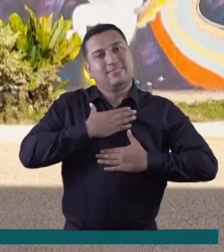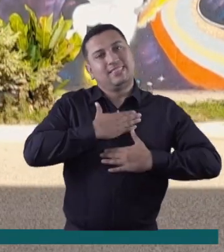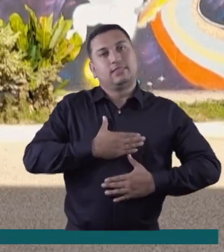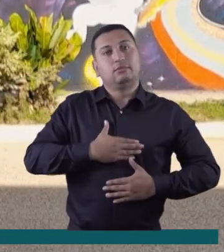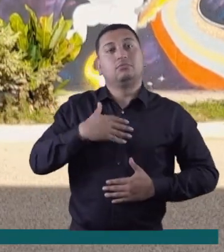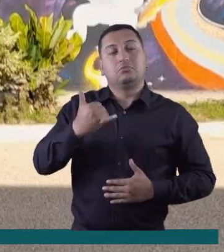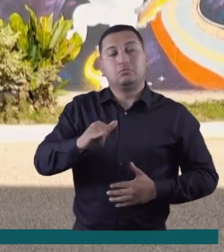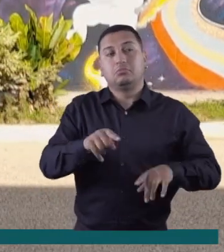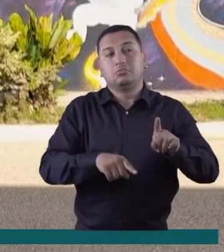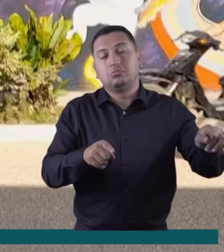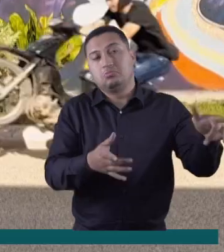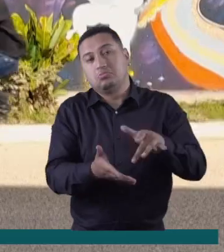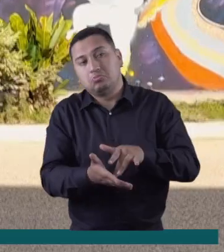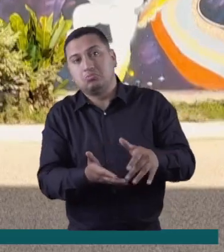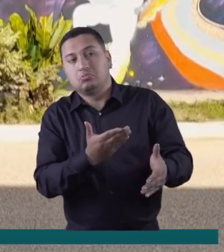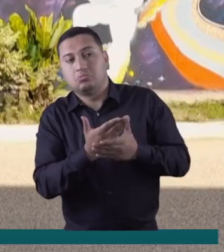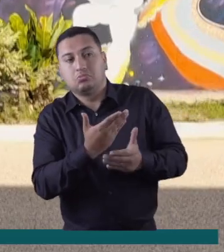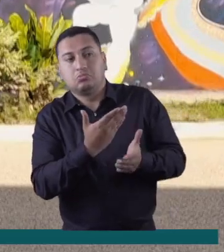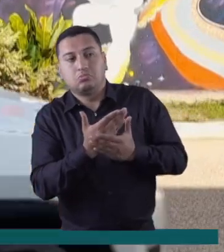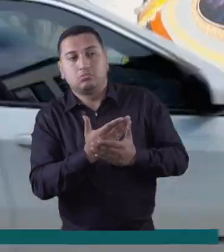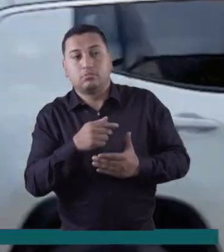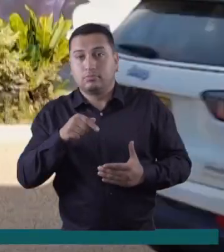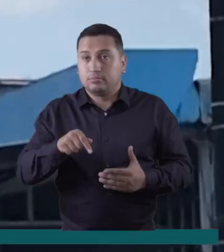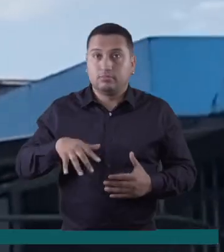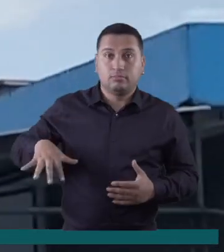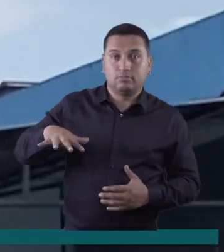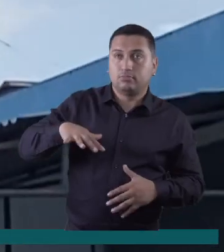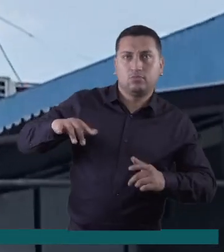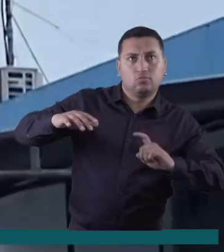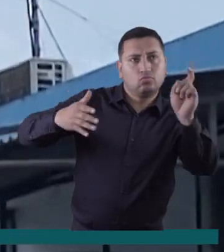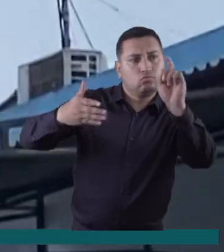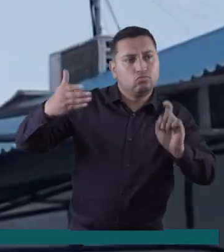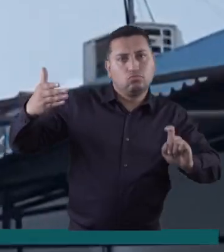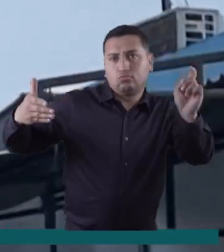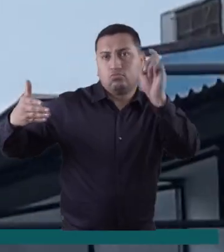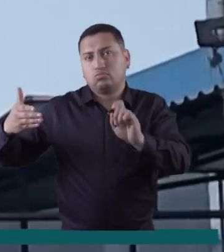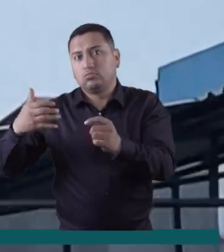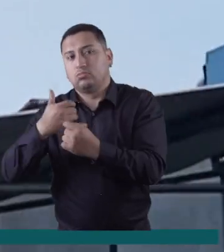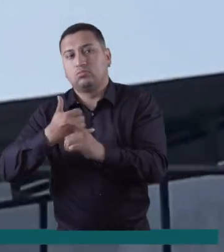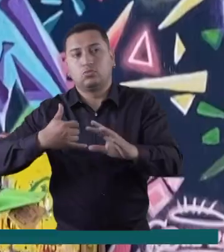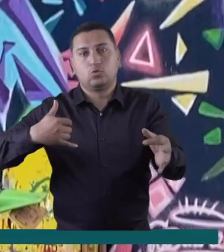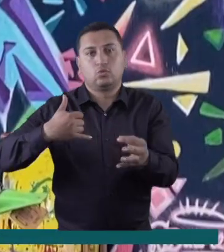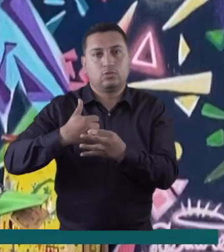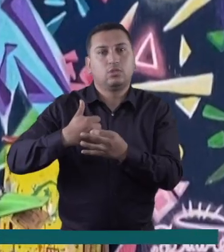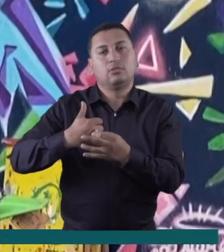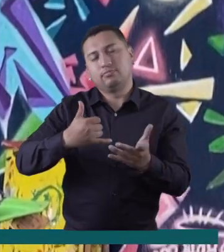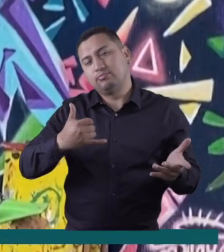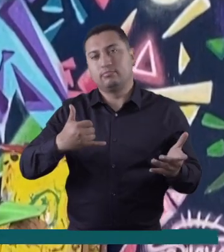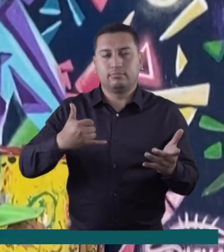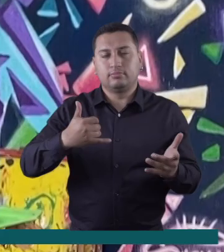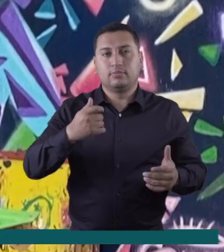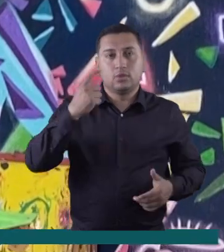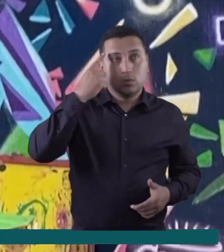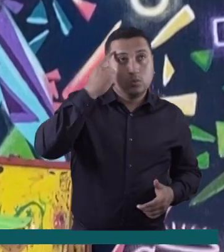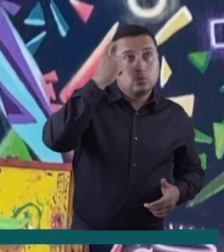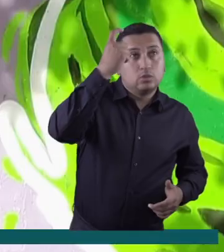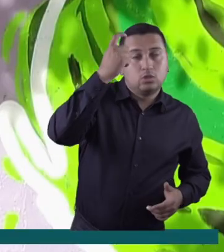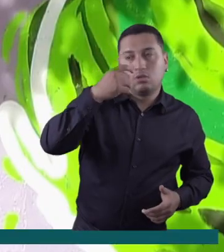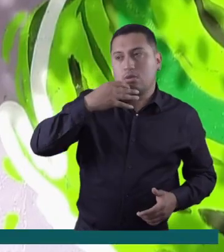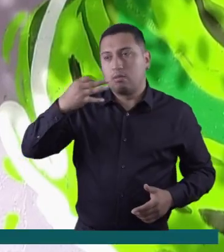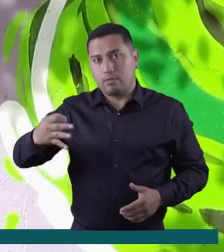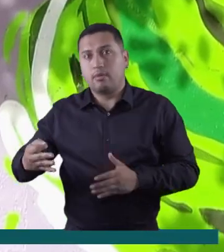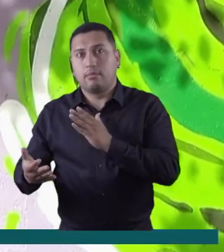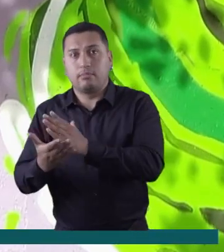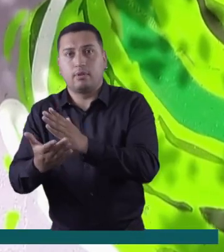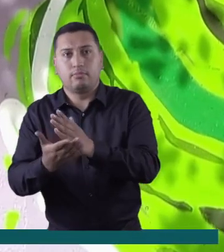que de hecho ya hay una que otra intervención. Los grafitis y murales que se toman los muros en el Guaviare son una mezcla de